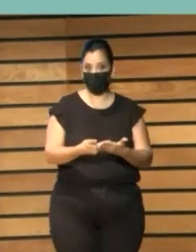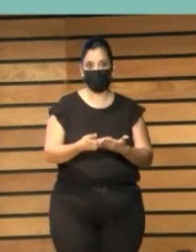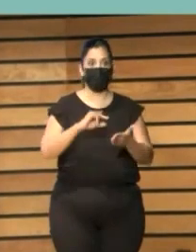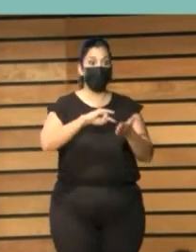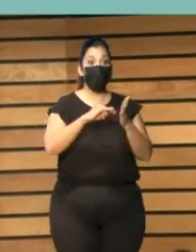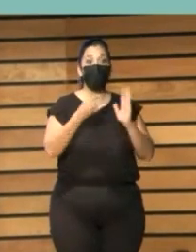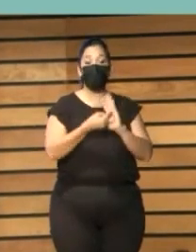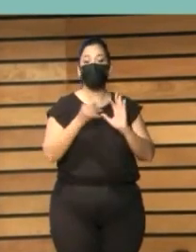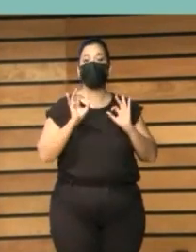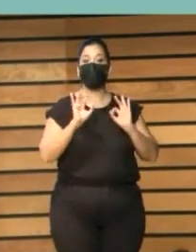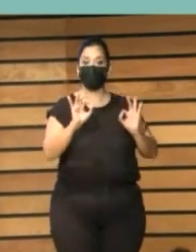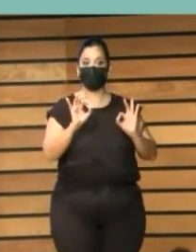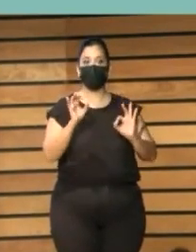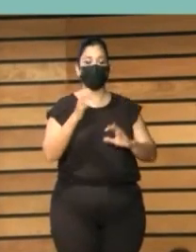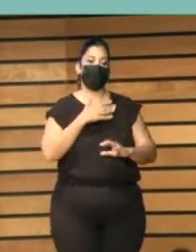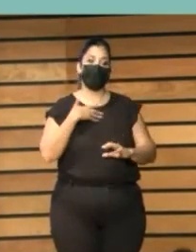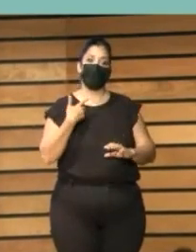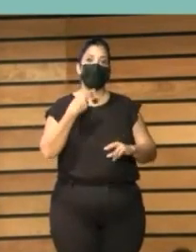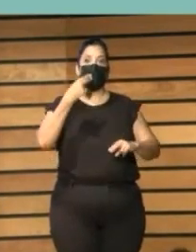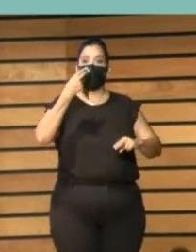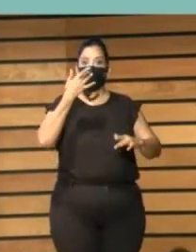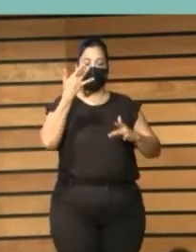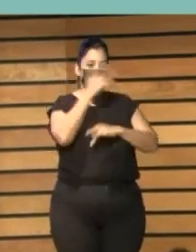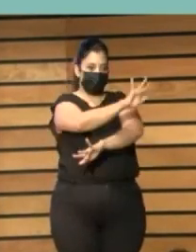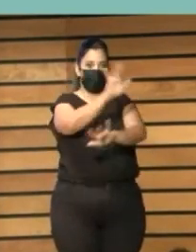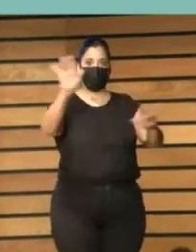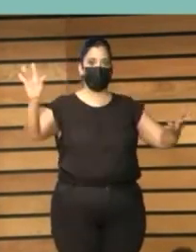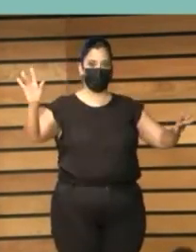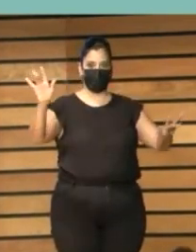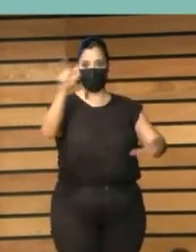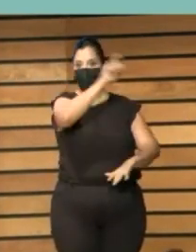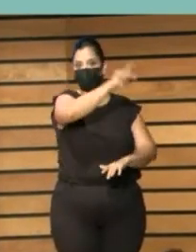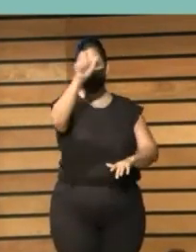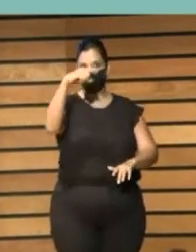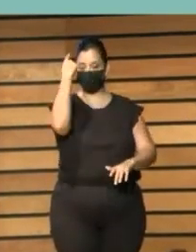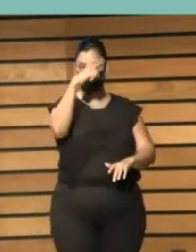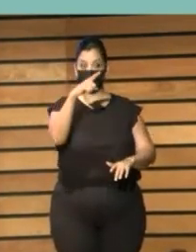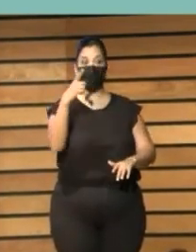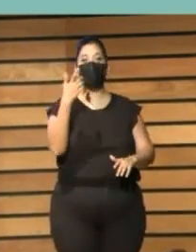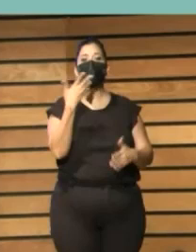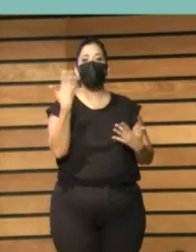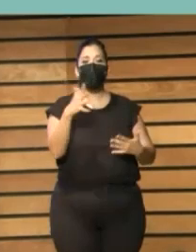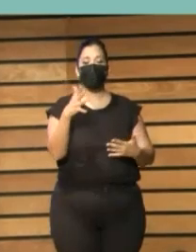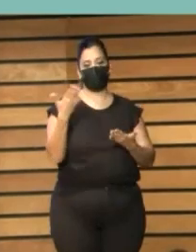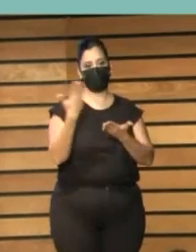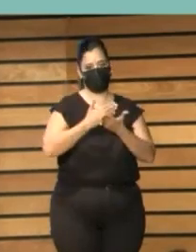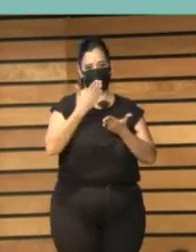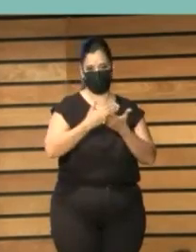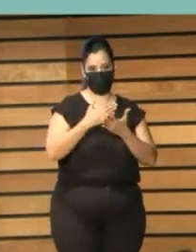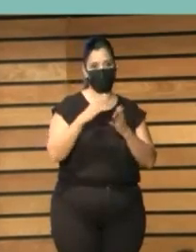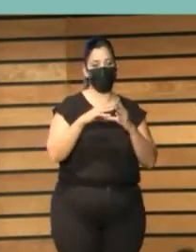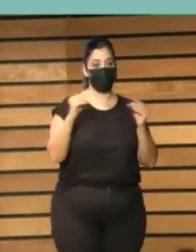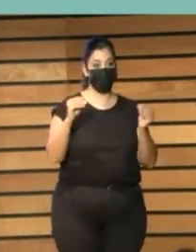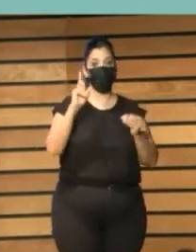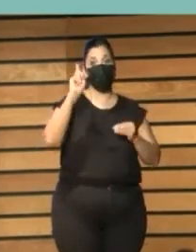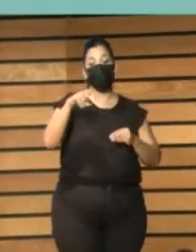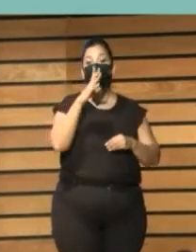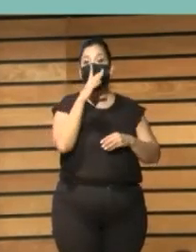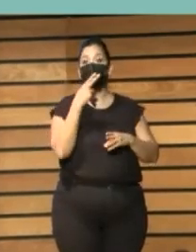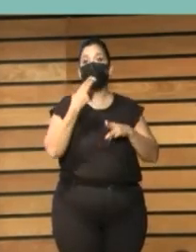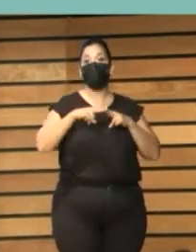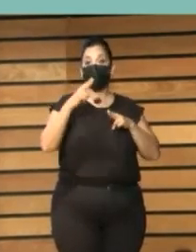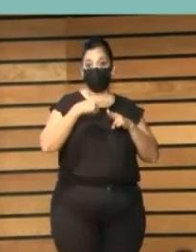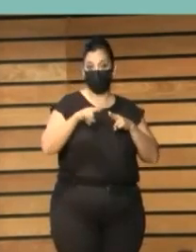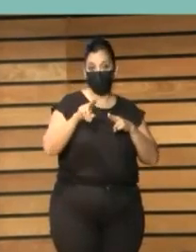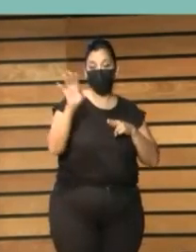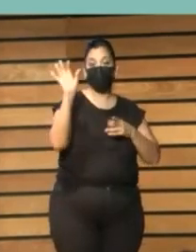hemos hecho ha sido darlo a conocer con la difusión académica. Estamos también intentando hacer una difusión política e institucional para